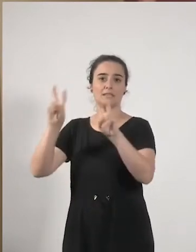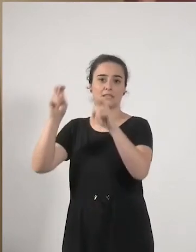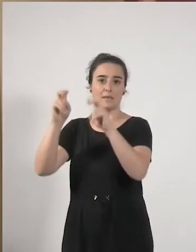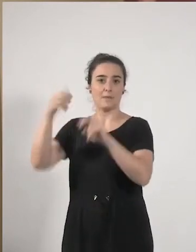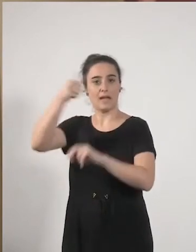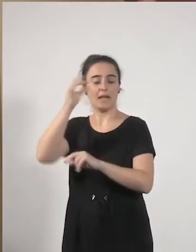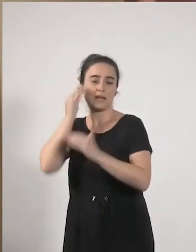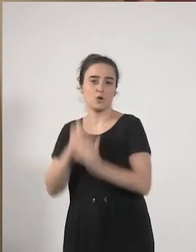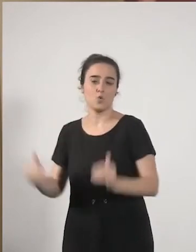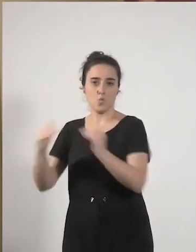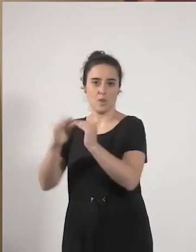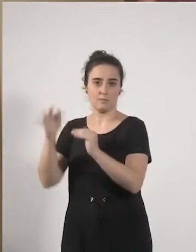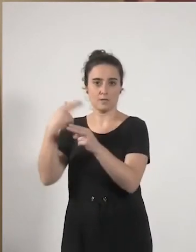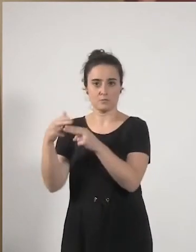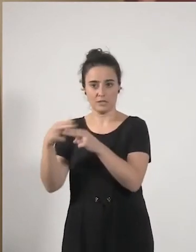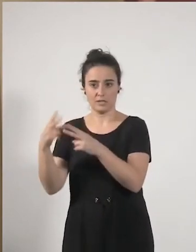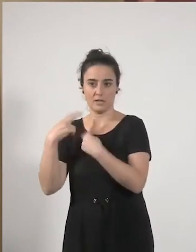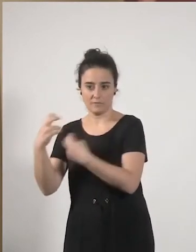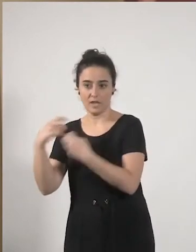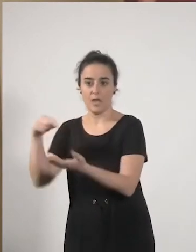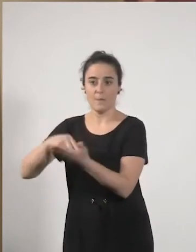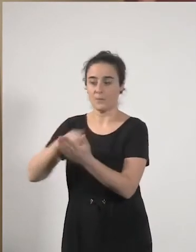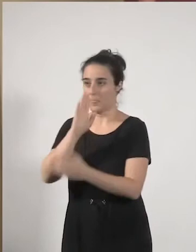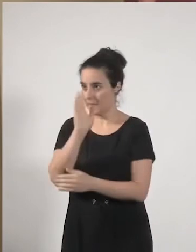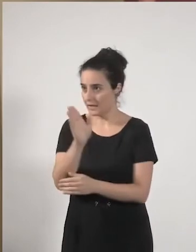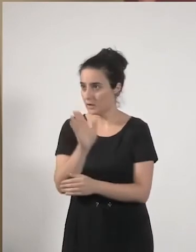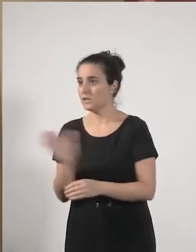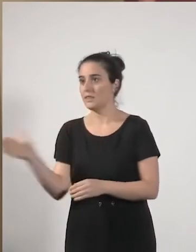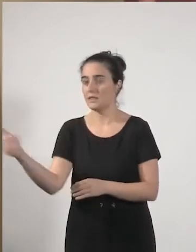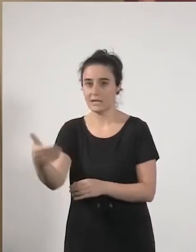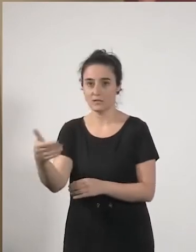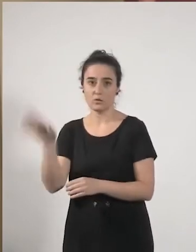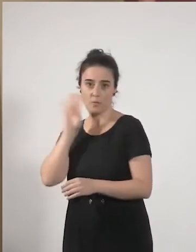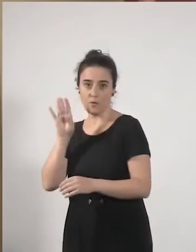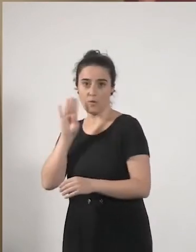impuestos directos indirectos seguimiento del fraude